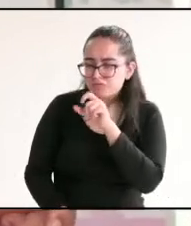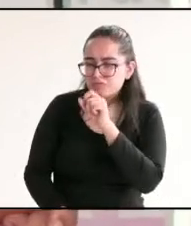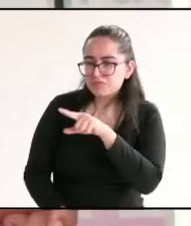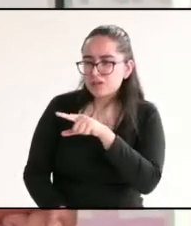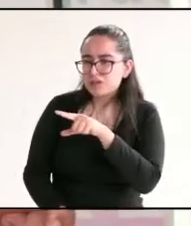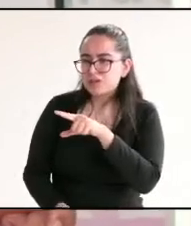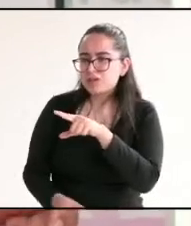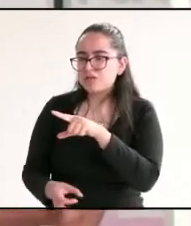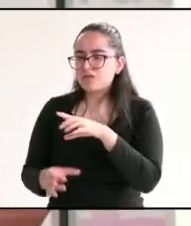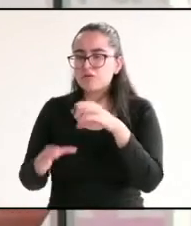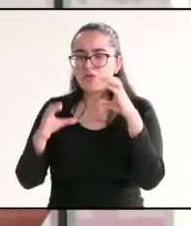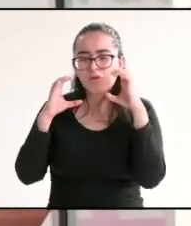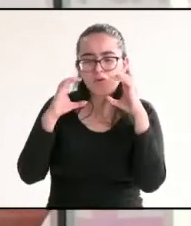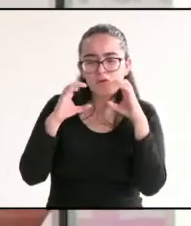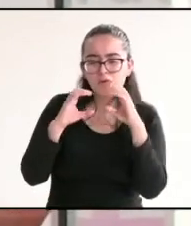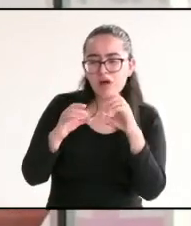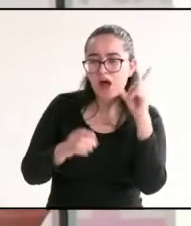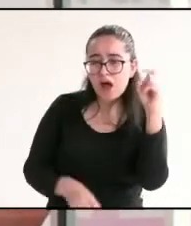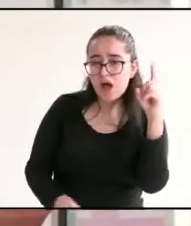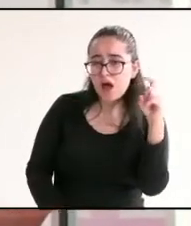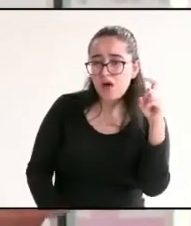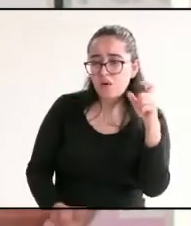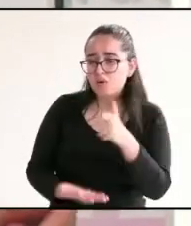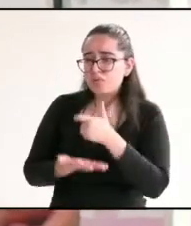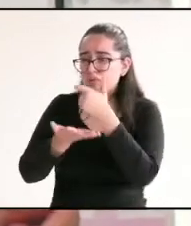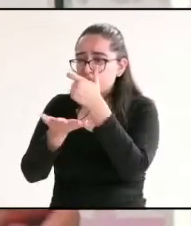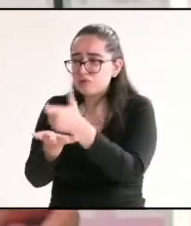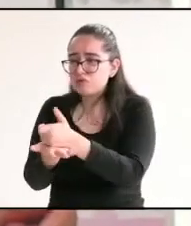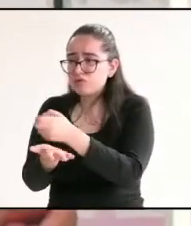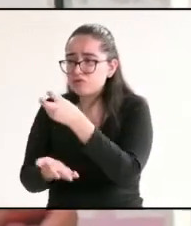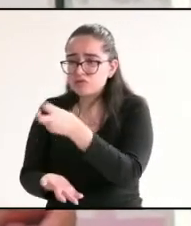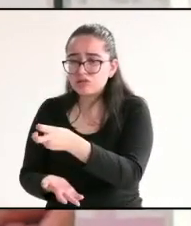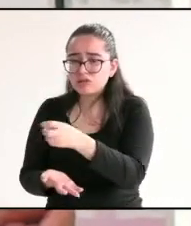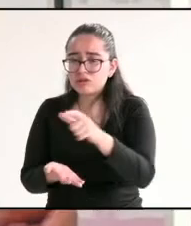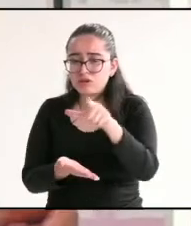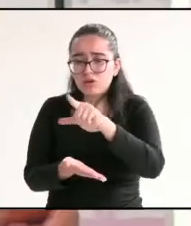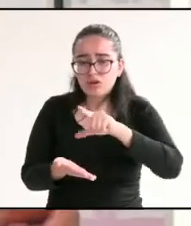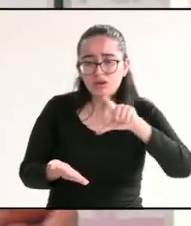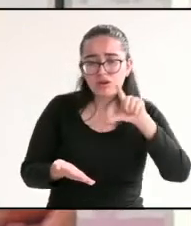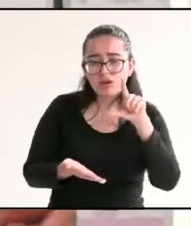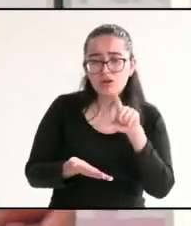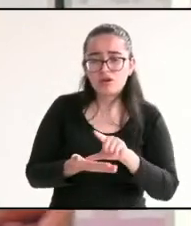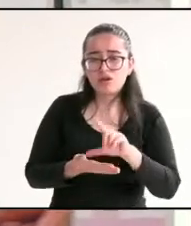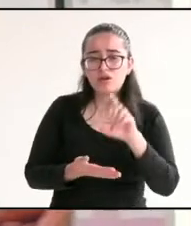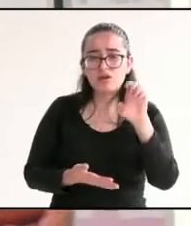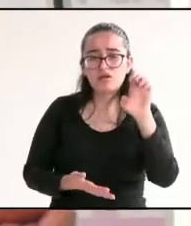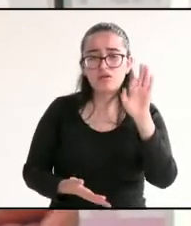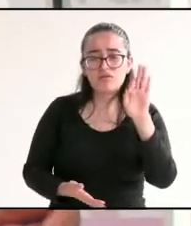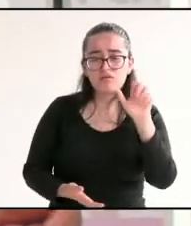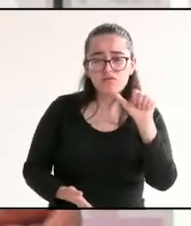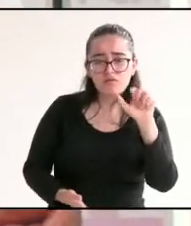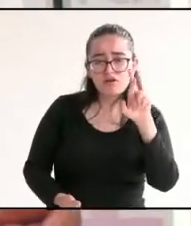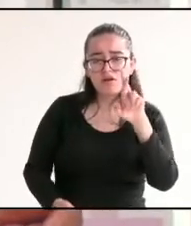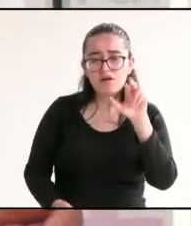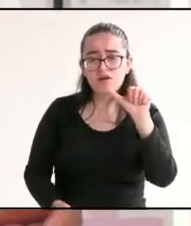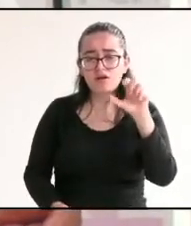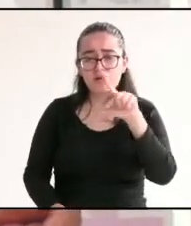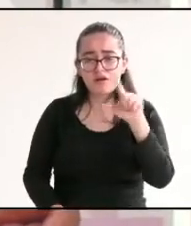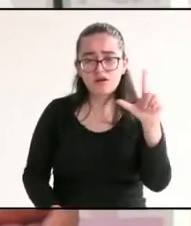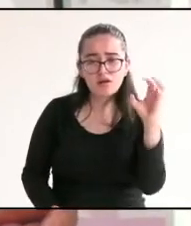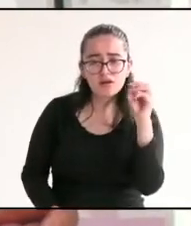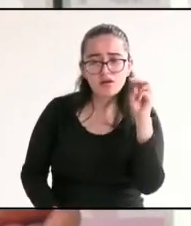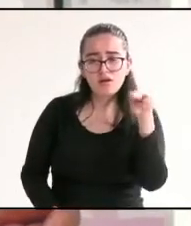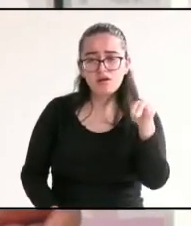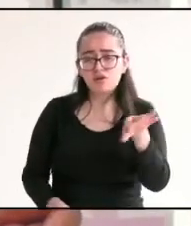el agua esa pagaríamos esa parte y sobre la laguna del Llano y la laguna del Farallón tenemos que trabajar